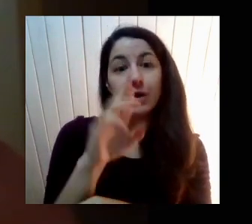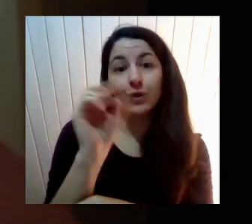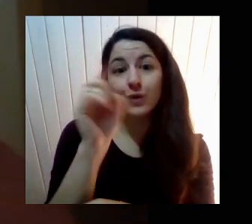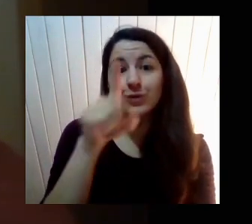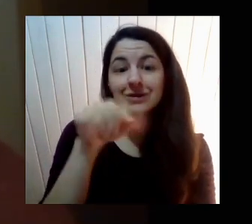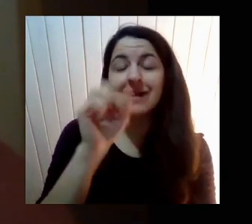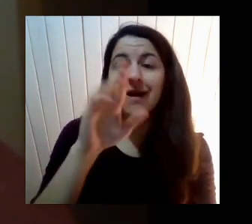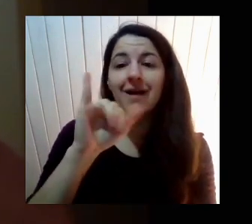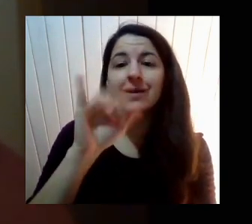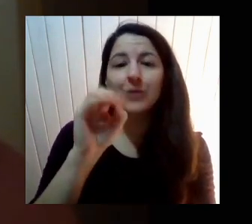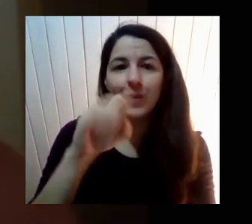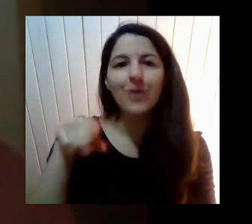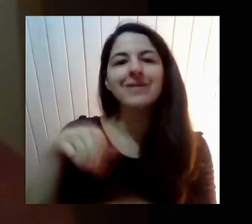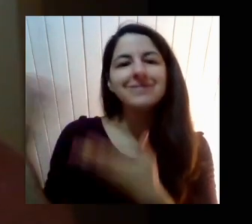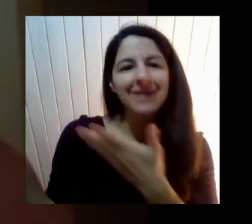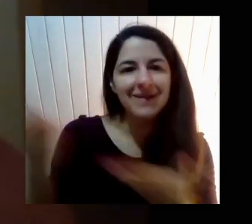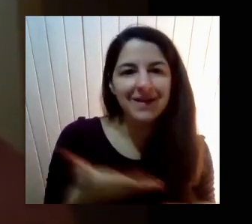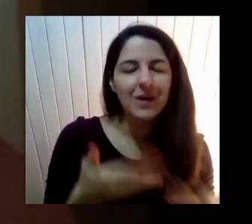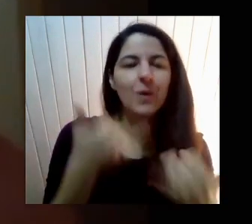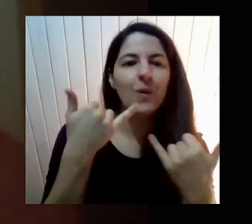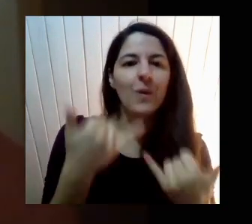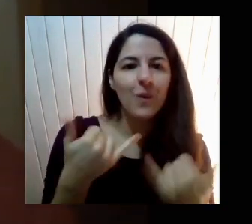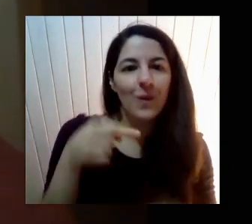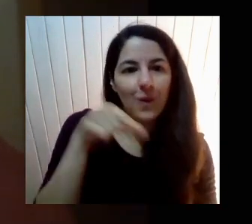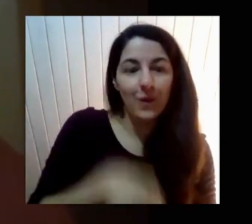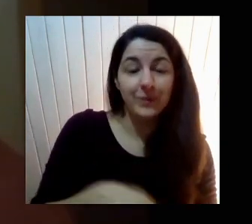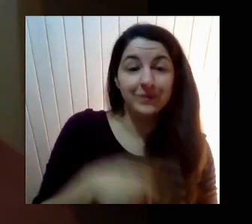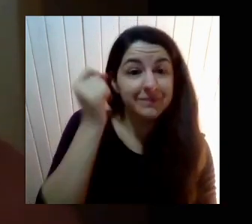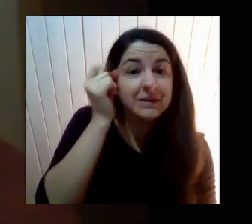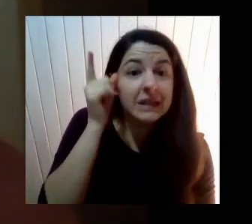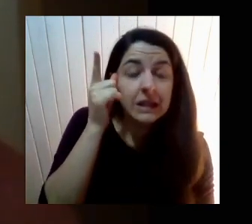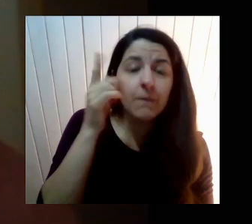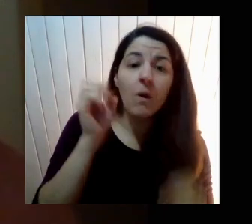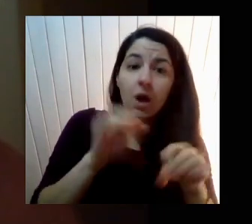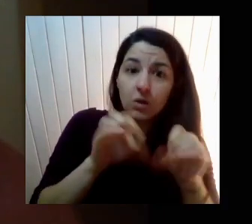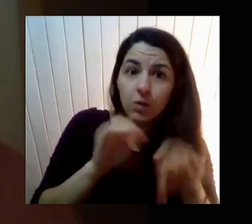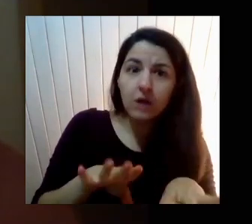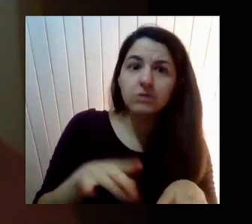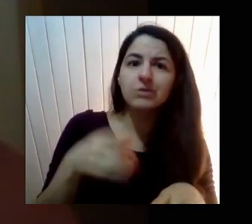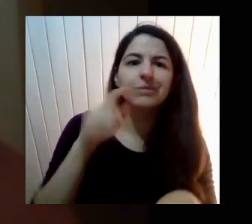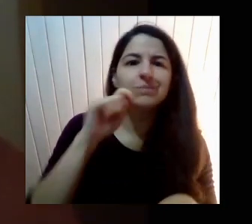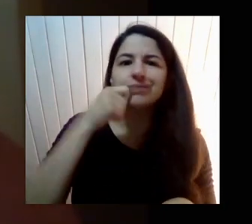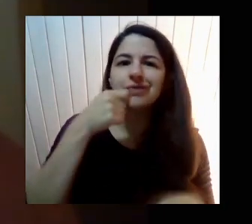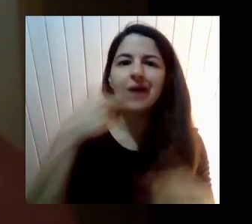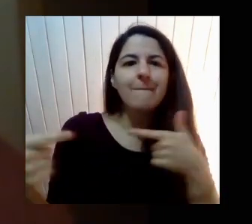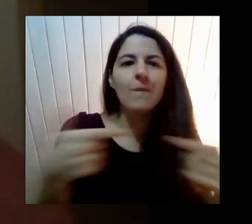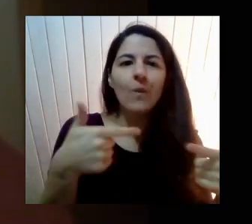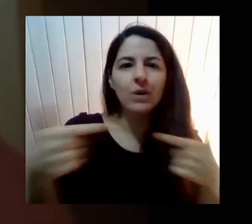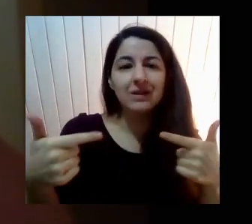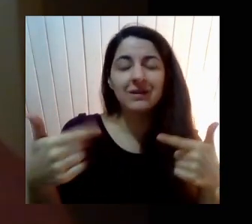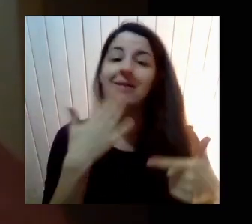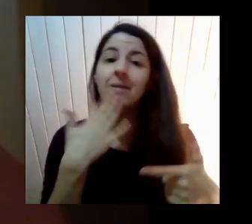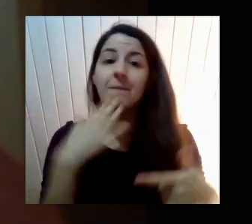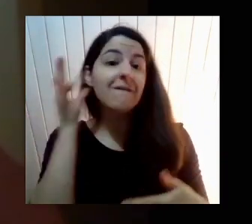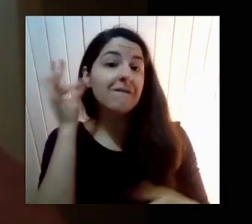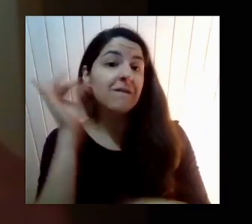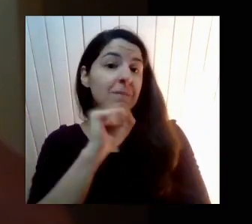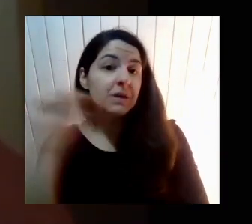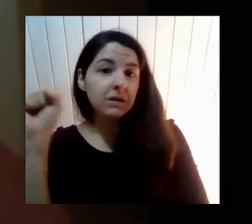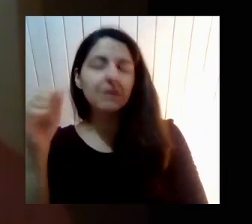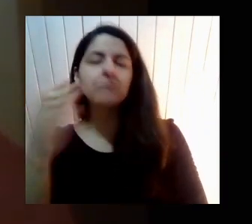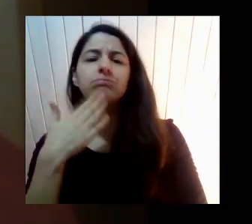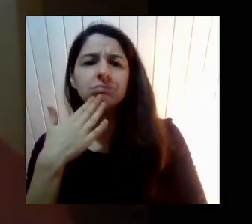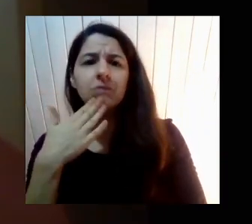educación es un proyecto político Asimismo también el feminismo, cierto, y sus luchas Pensando en una vida libre de violencia, sobre todo